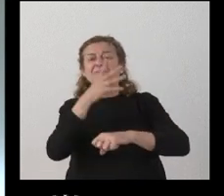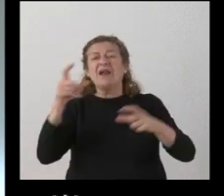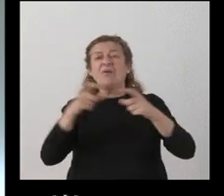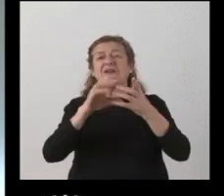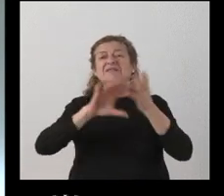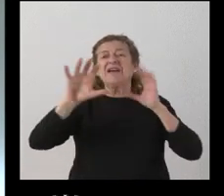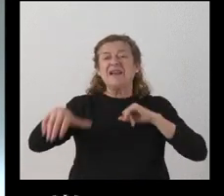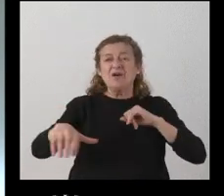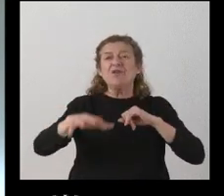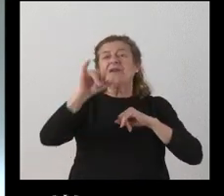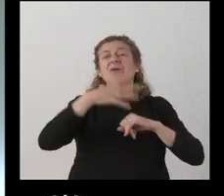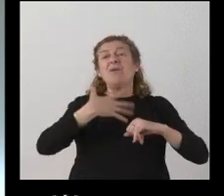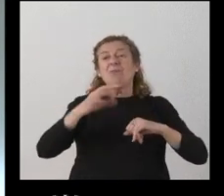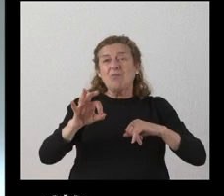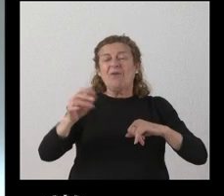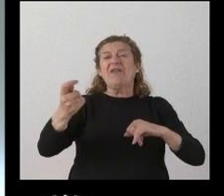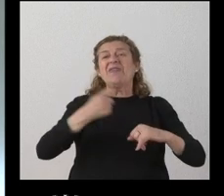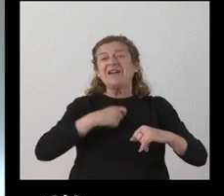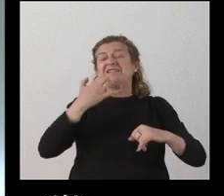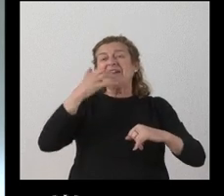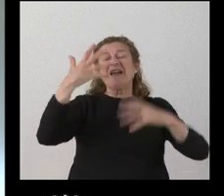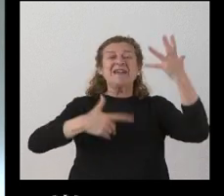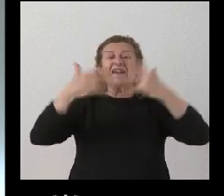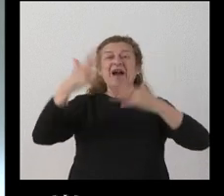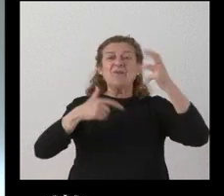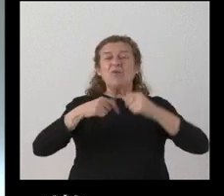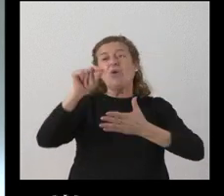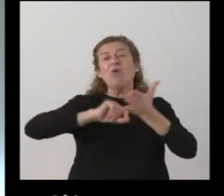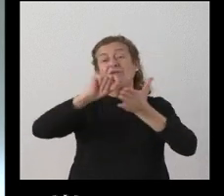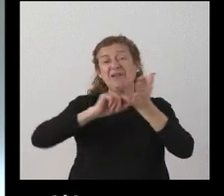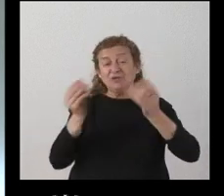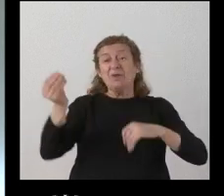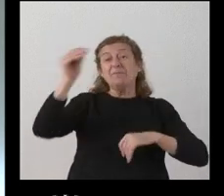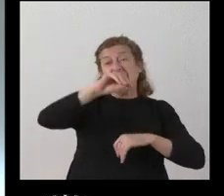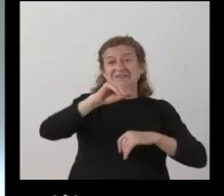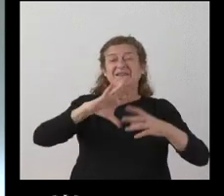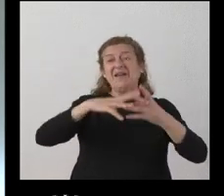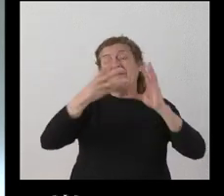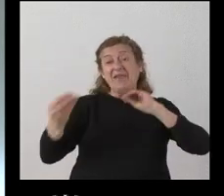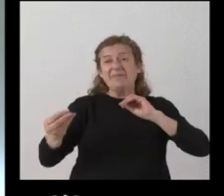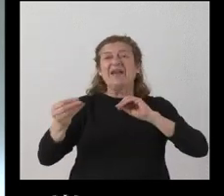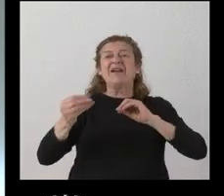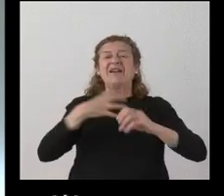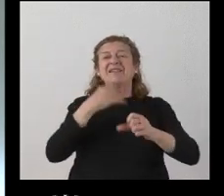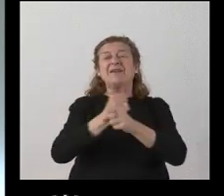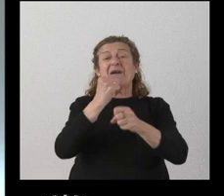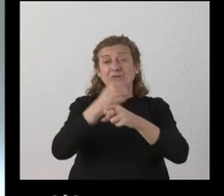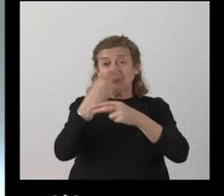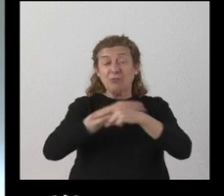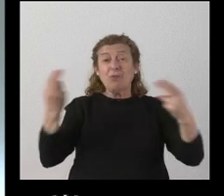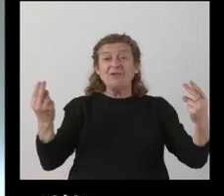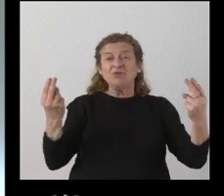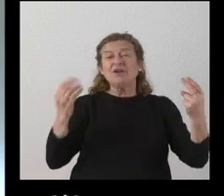nos puede avanzar si tienen cálculo de los contratos a mayores que va a implicar en trabajadores públicos